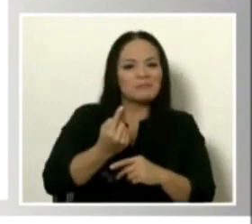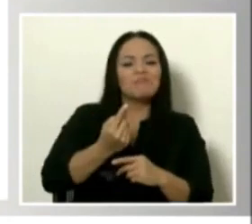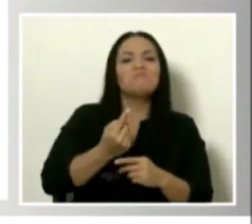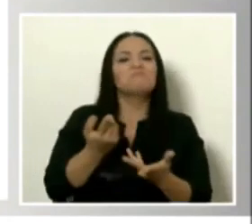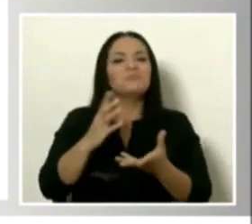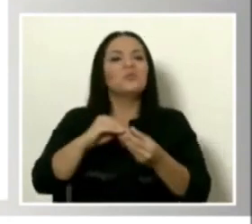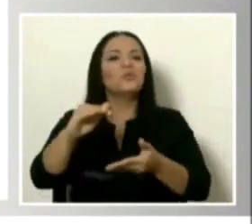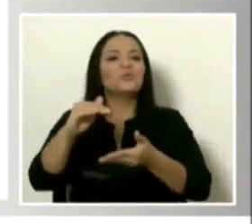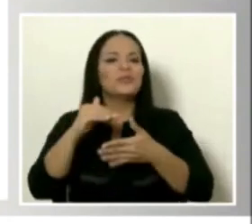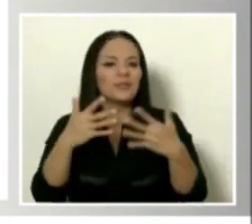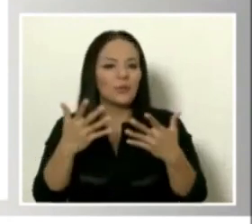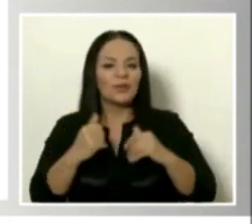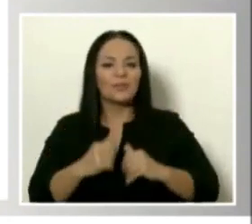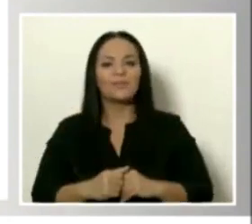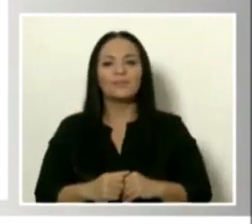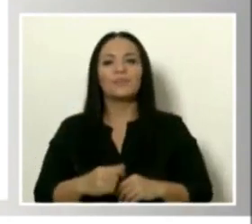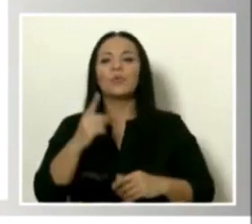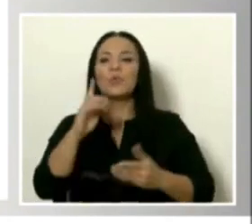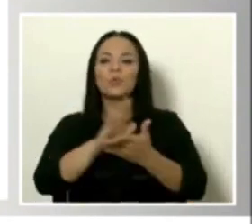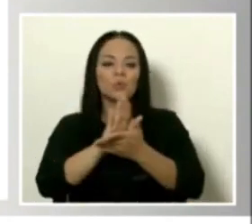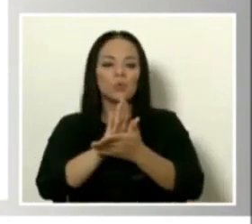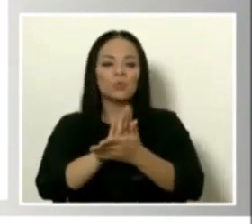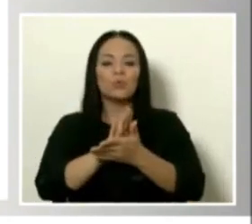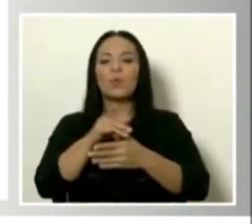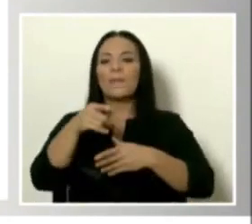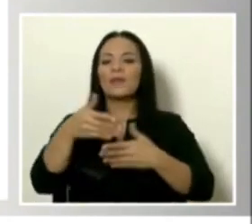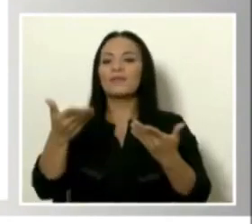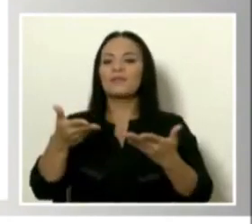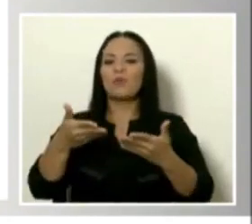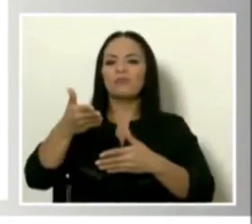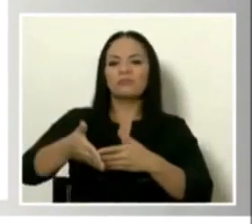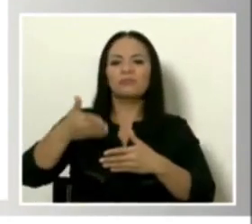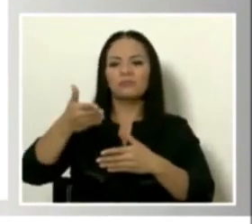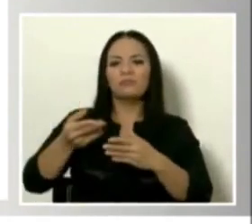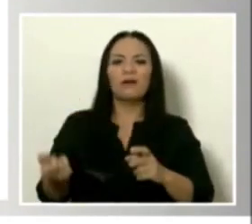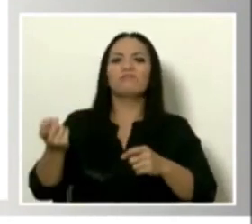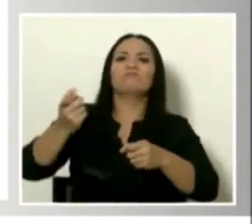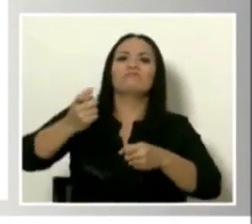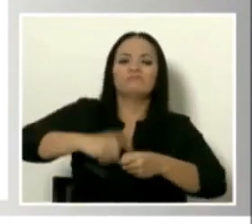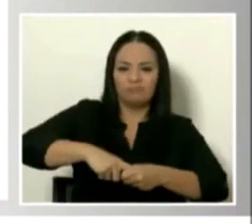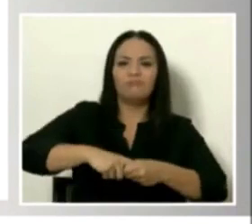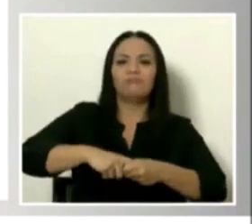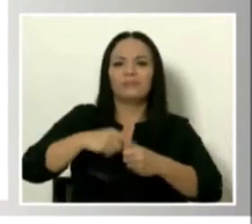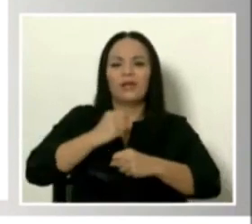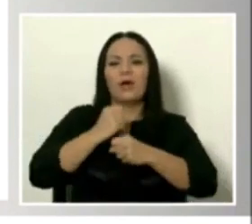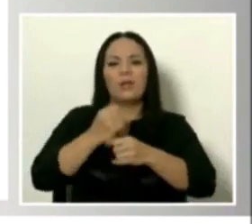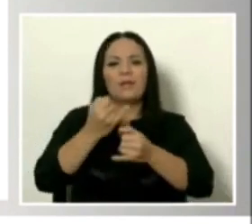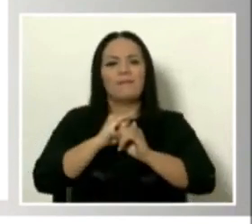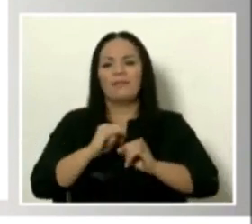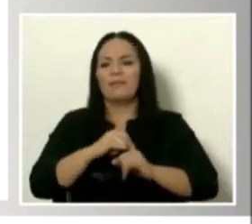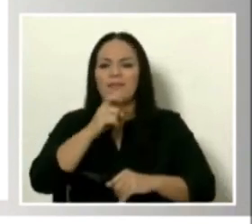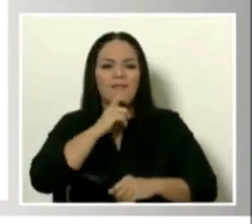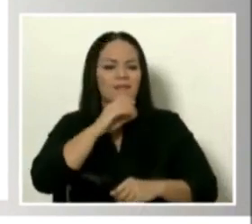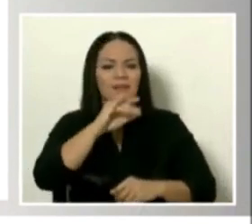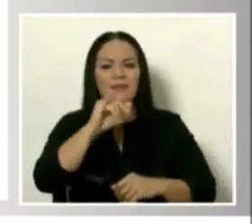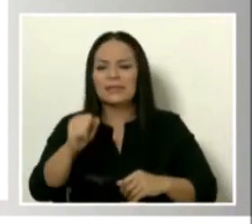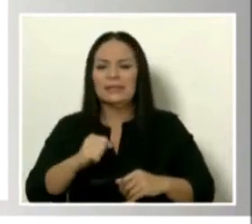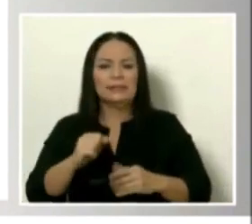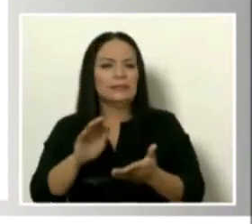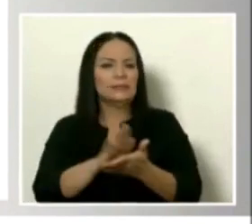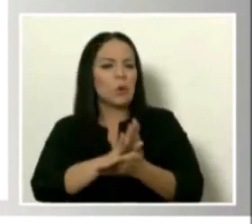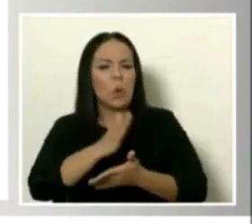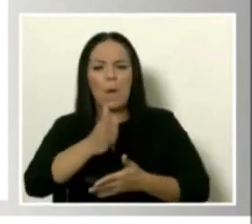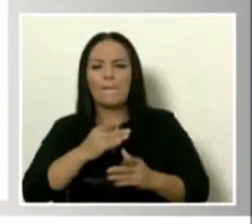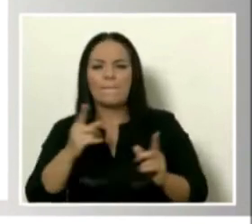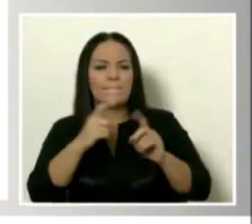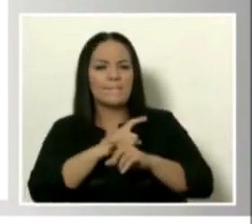que había un cuello para inscribirse como trabajador independiente, que era muy engorroso ante la Caja Costarricense de Seguro Social, y